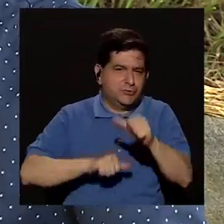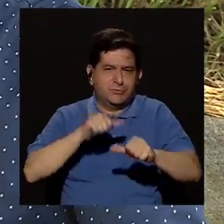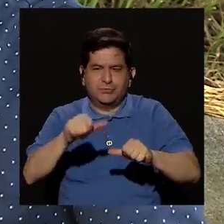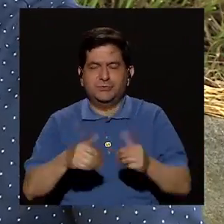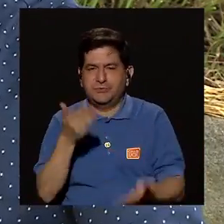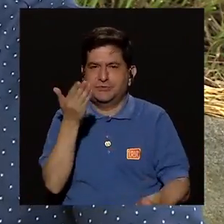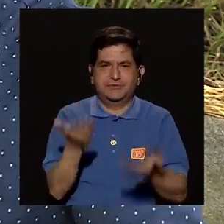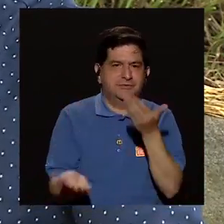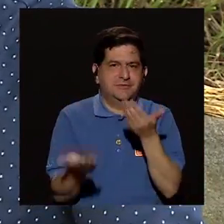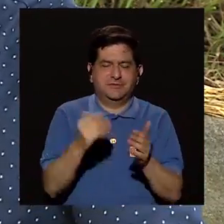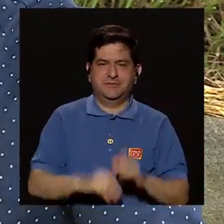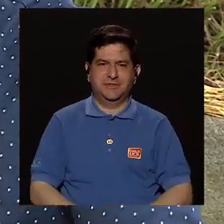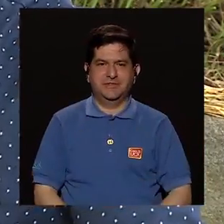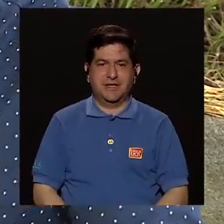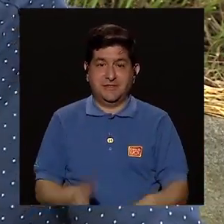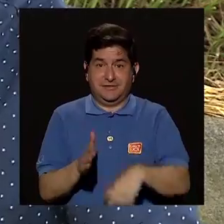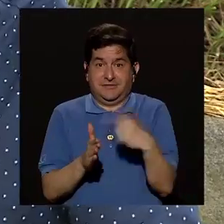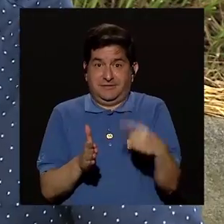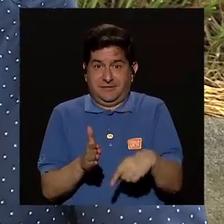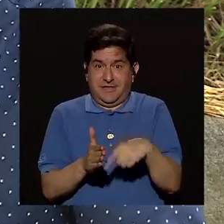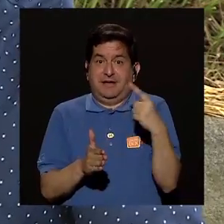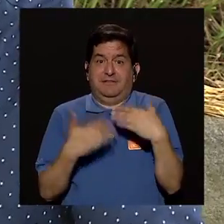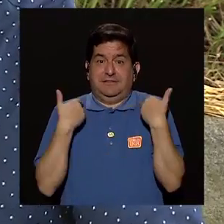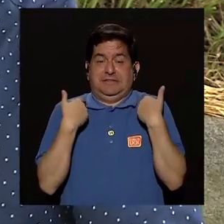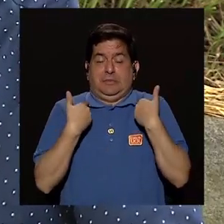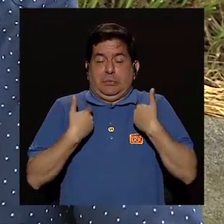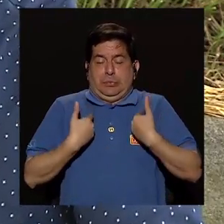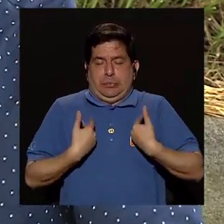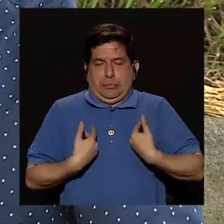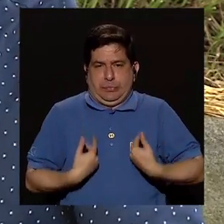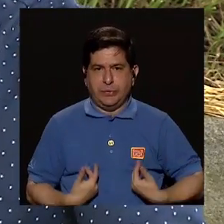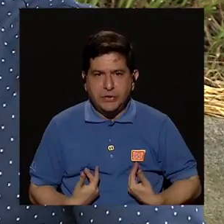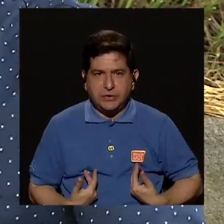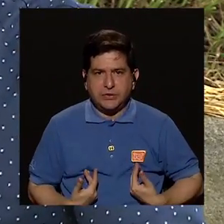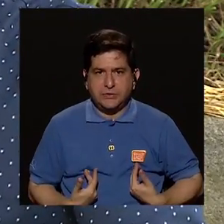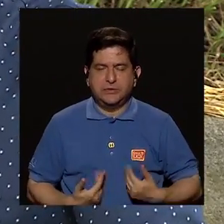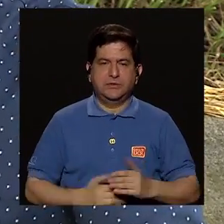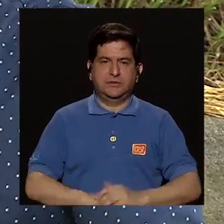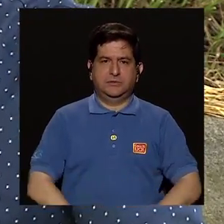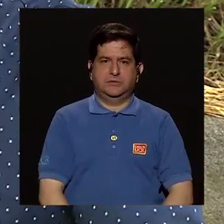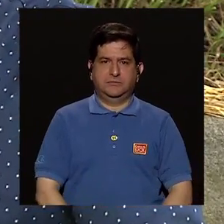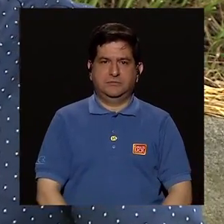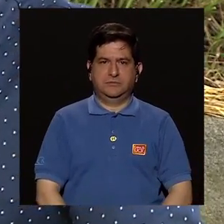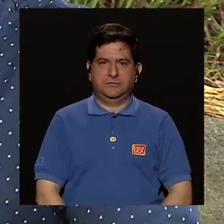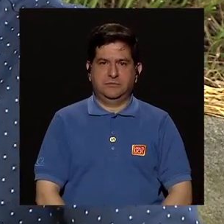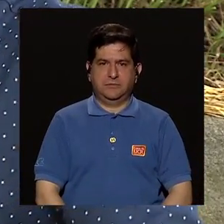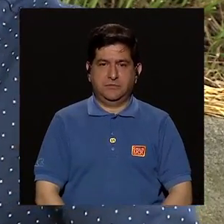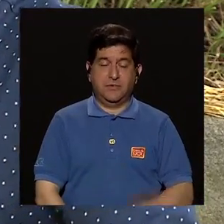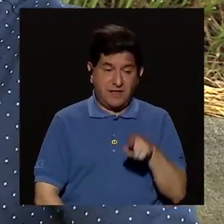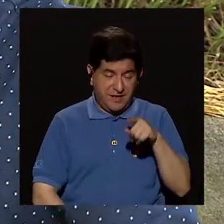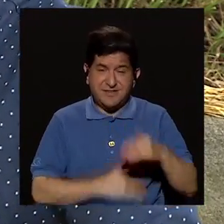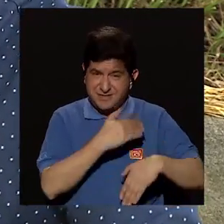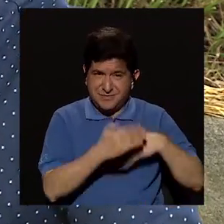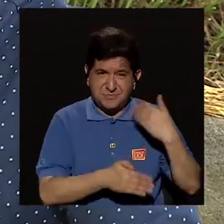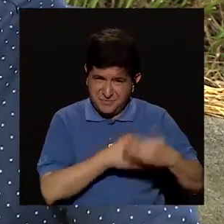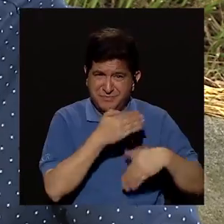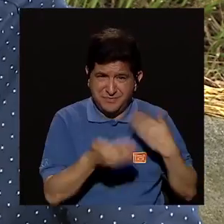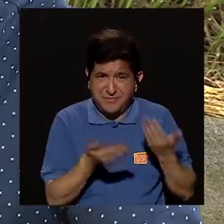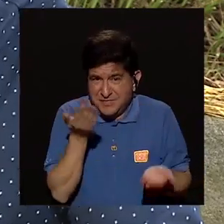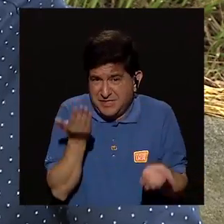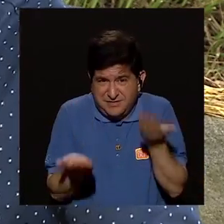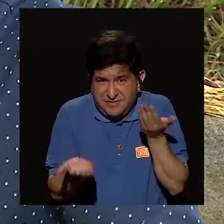ser bastante, muchas veces, bastante cansado. Entonces, esta es la dinámica,